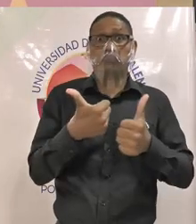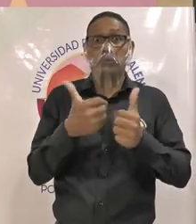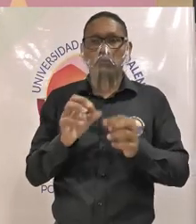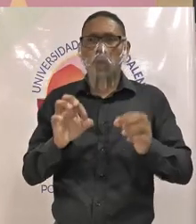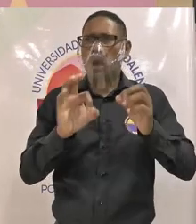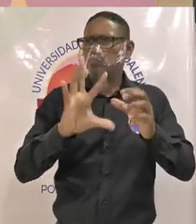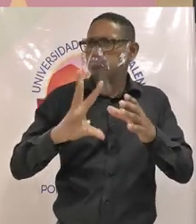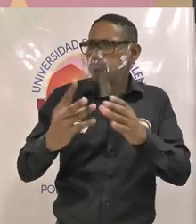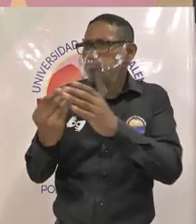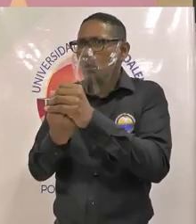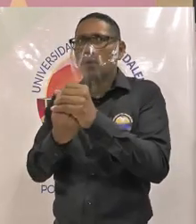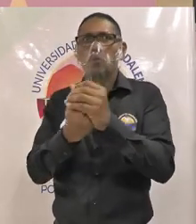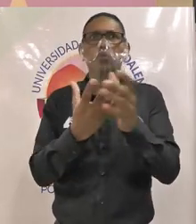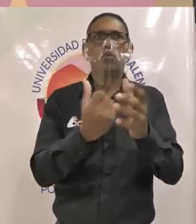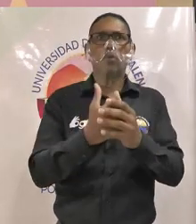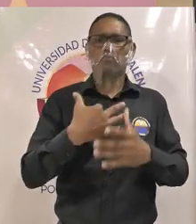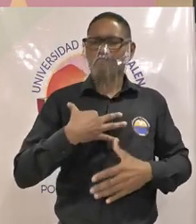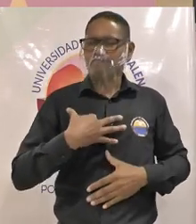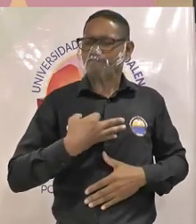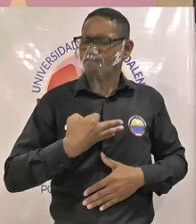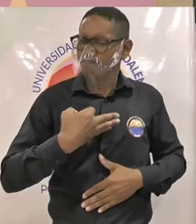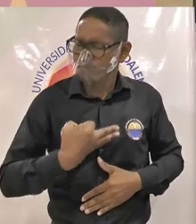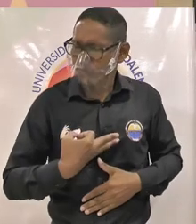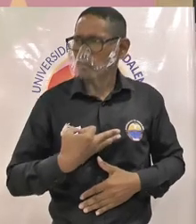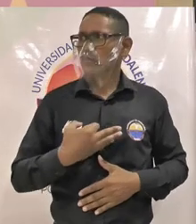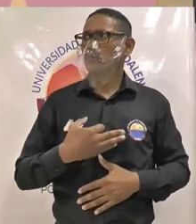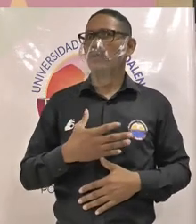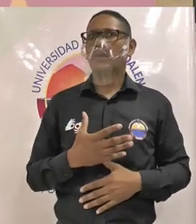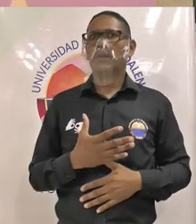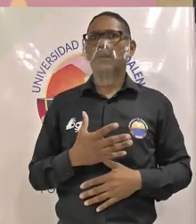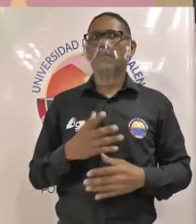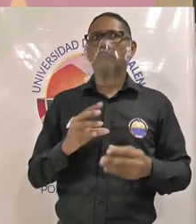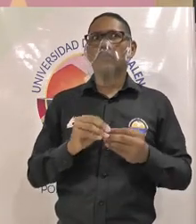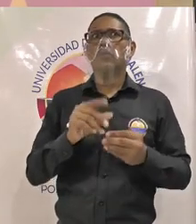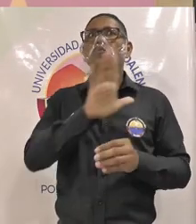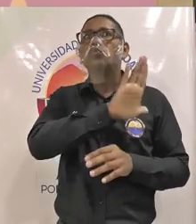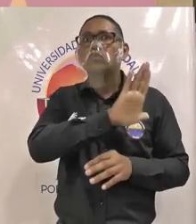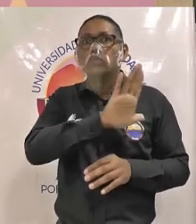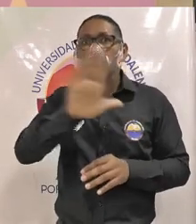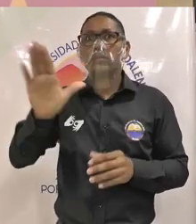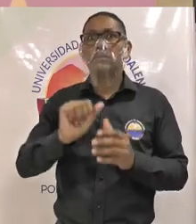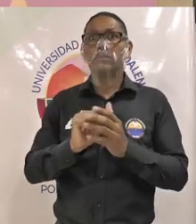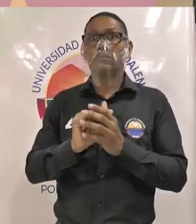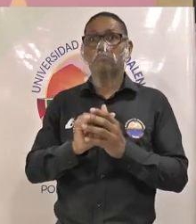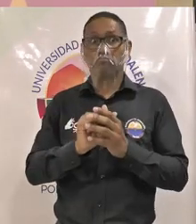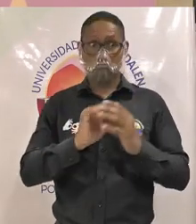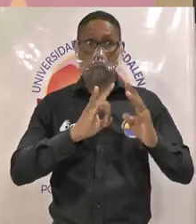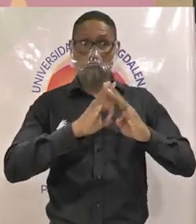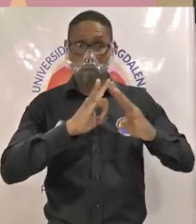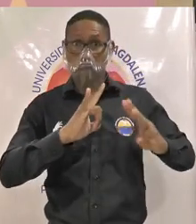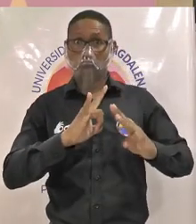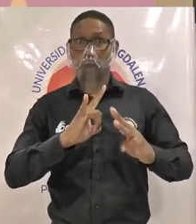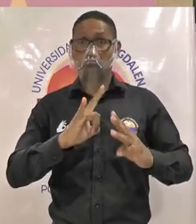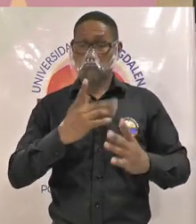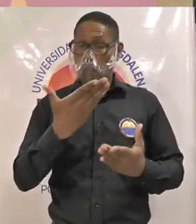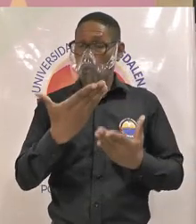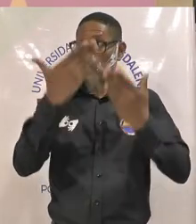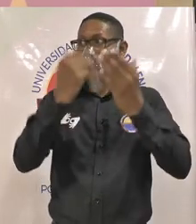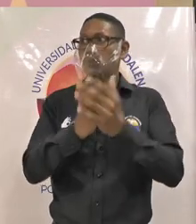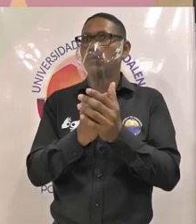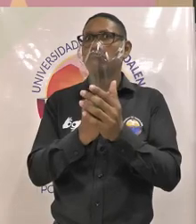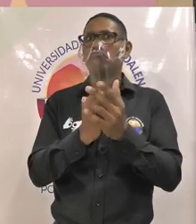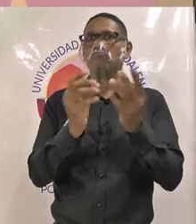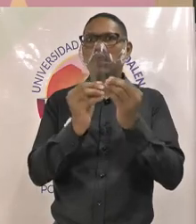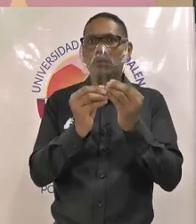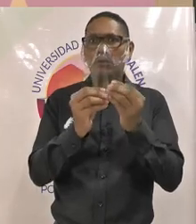inclusión de pertenencia y de pertinencia de ustedes con la universidad y de todos los